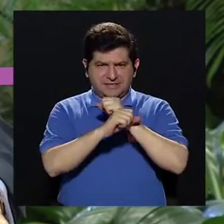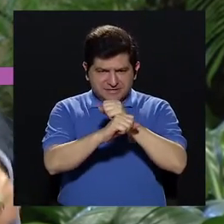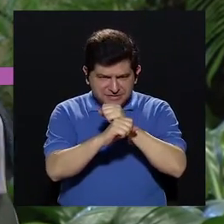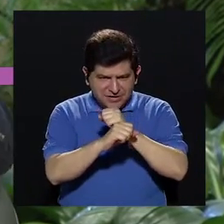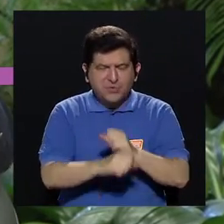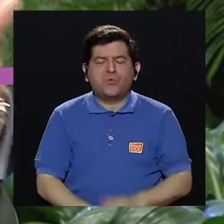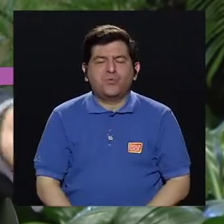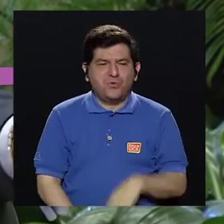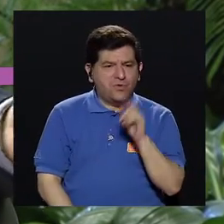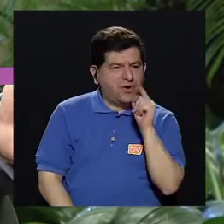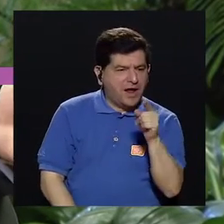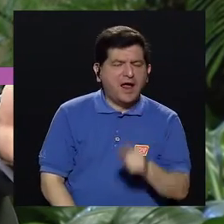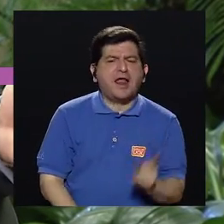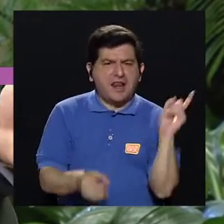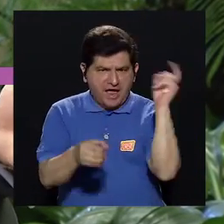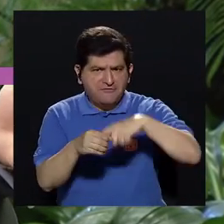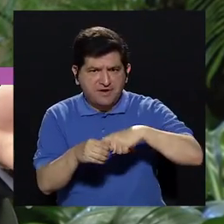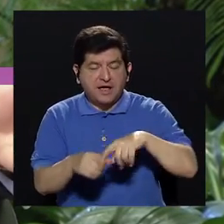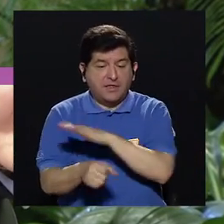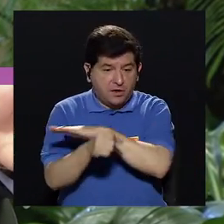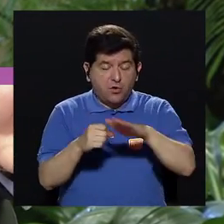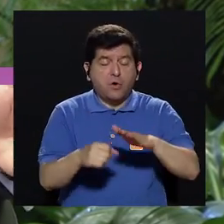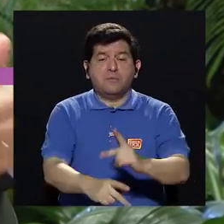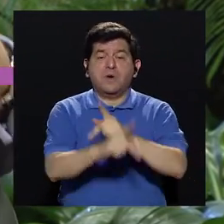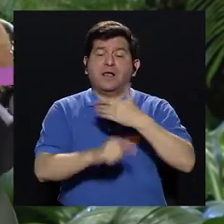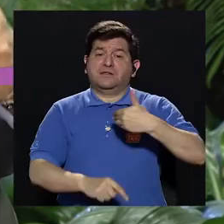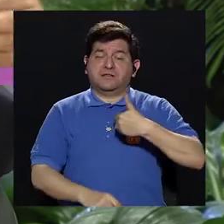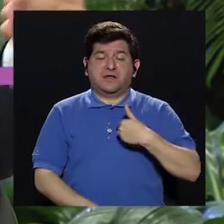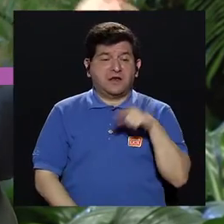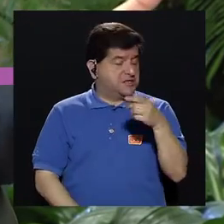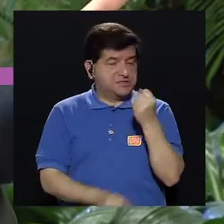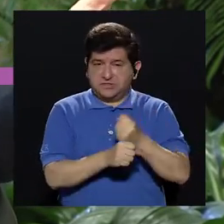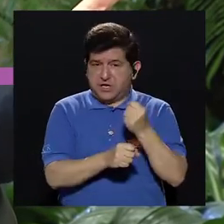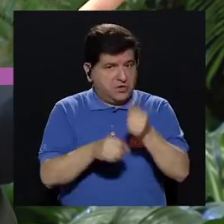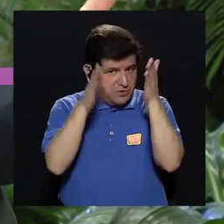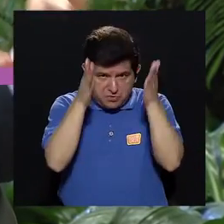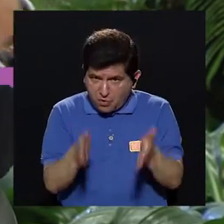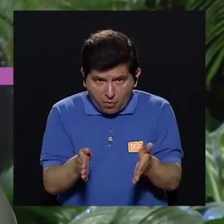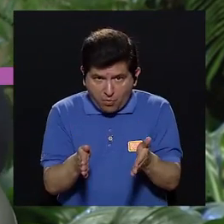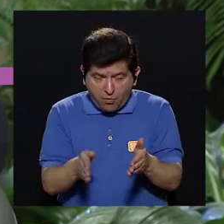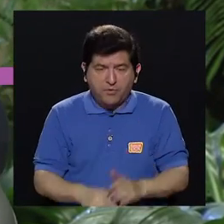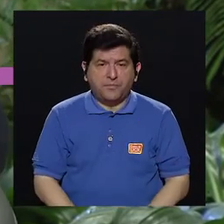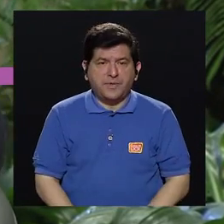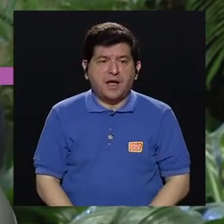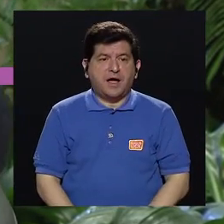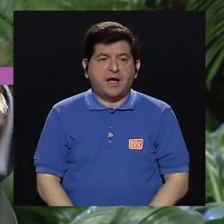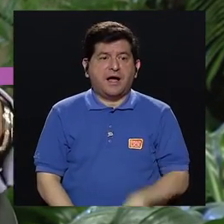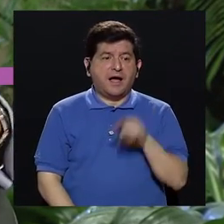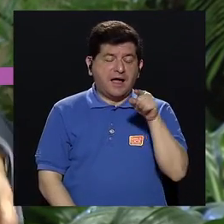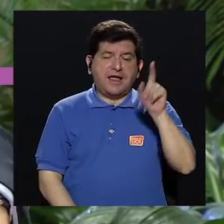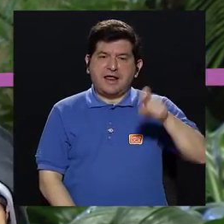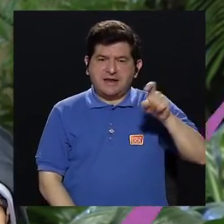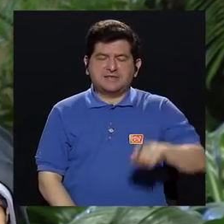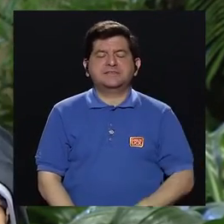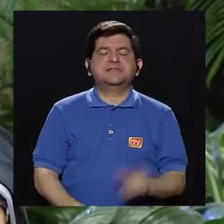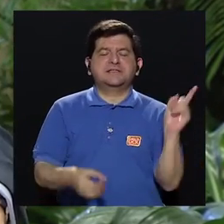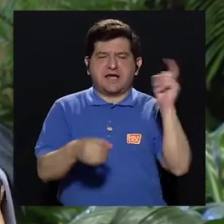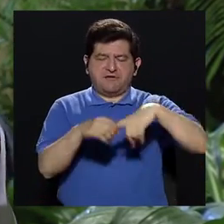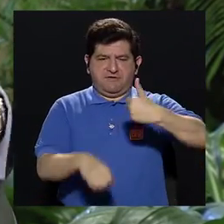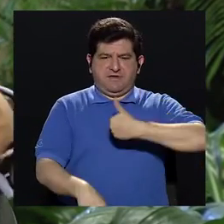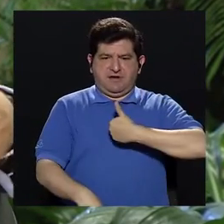estar afiliado para estar completamente protegido. Si no es empleado, entonces, como cuenta propista, debe de